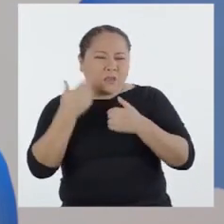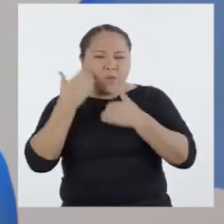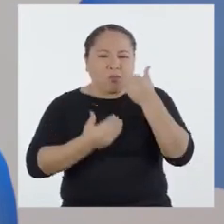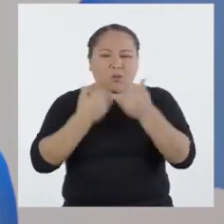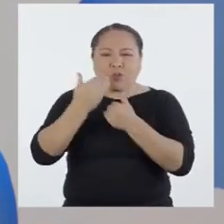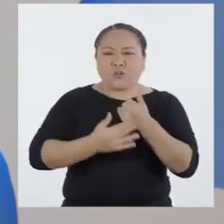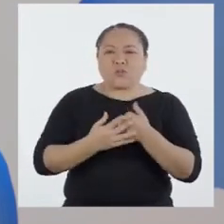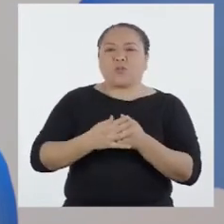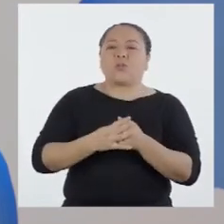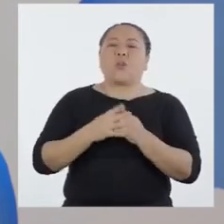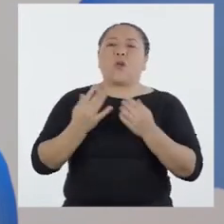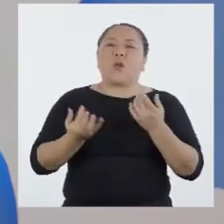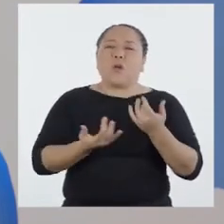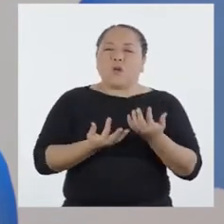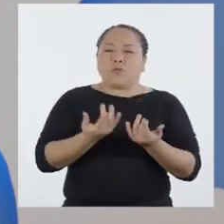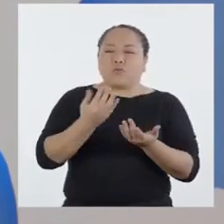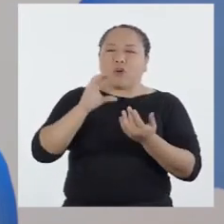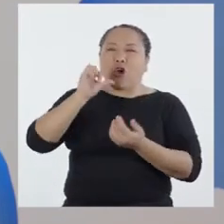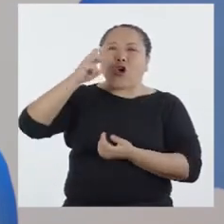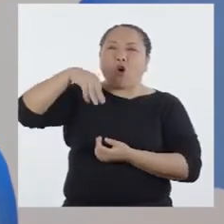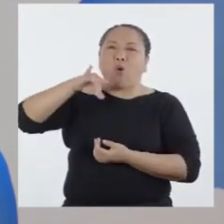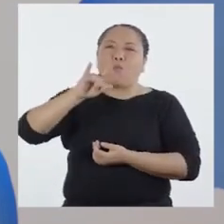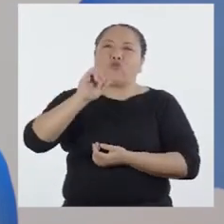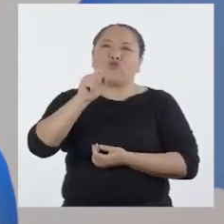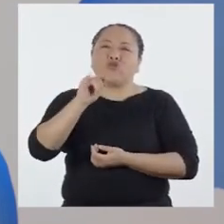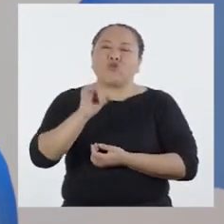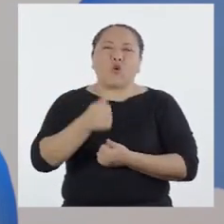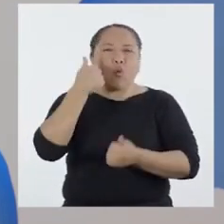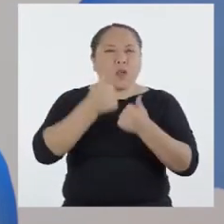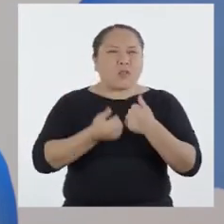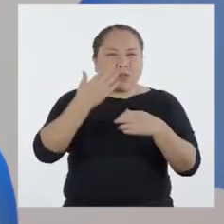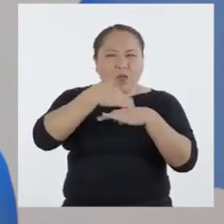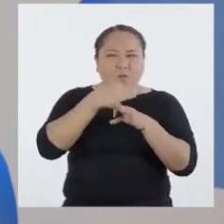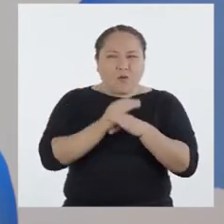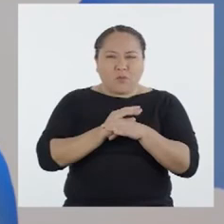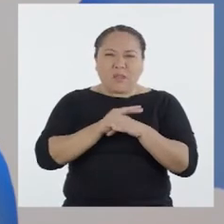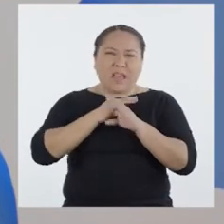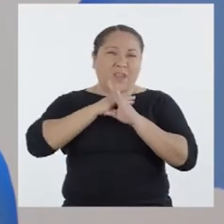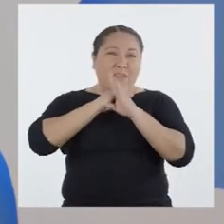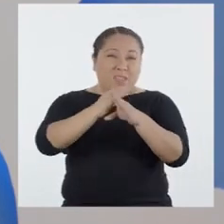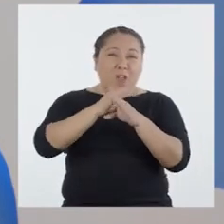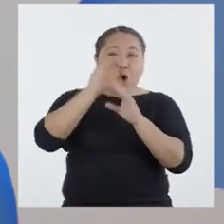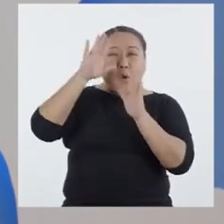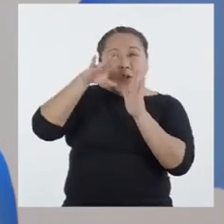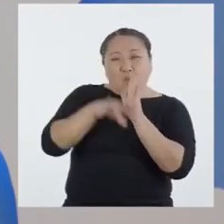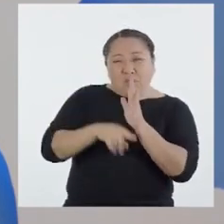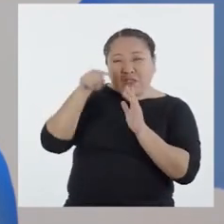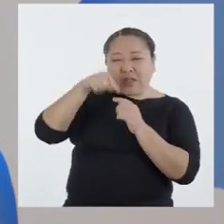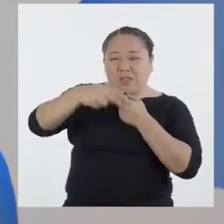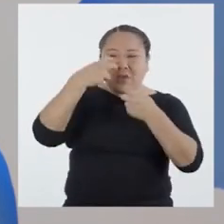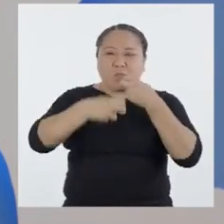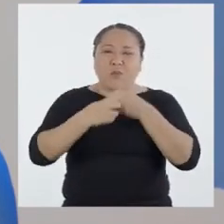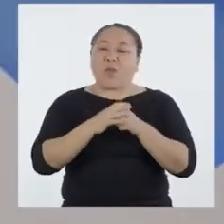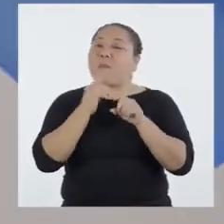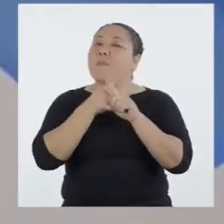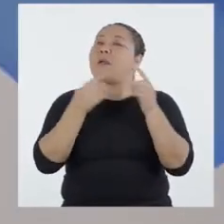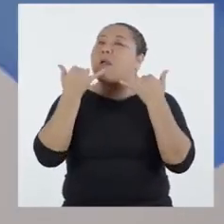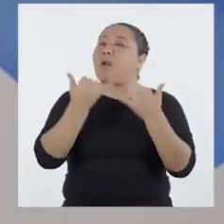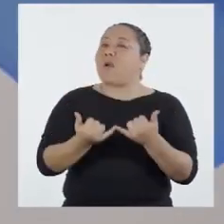consiste el proceso de combustión y qué opciones tenemos para evitar o reducir este problema.